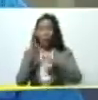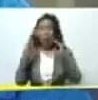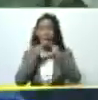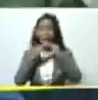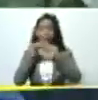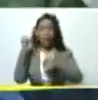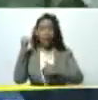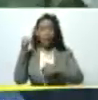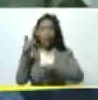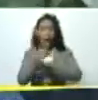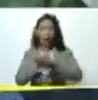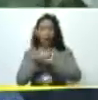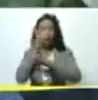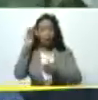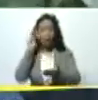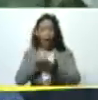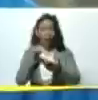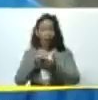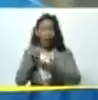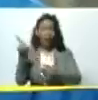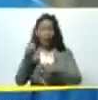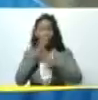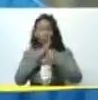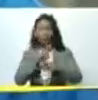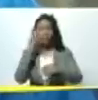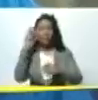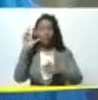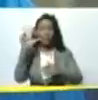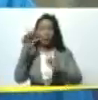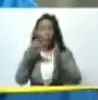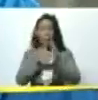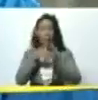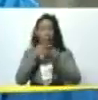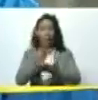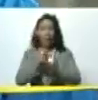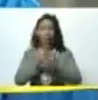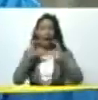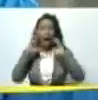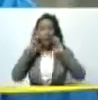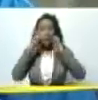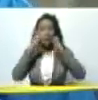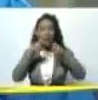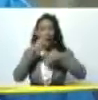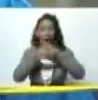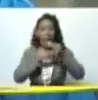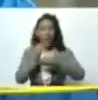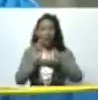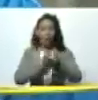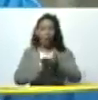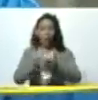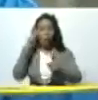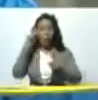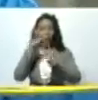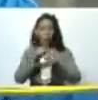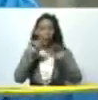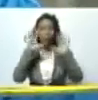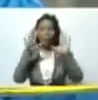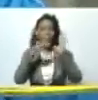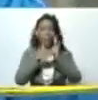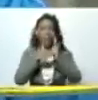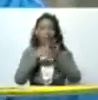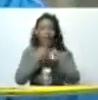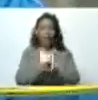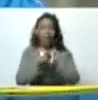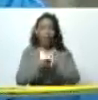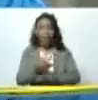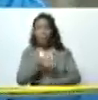que va a tener unos resultados extraordinarios de 3000 kilos de maíz que producía se estableció una meta de 10.000 kilos y